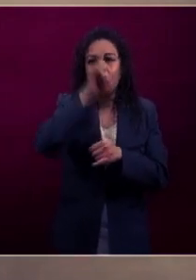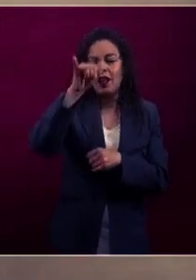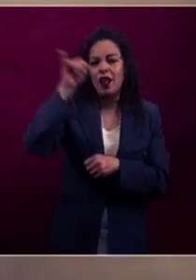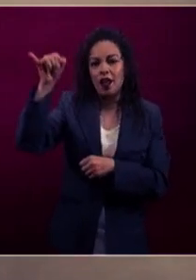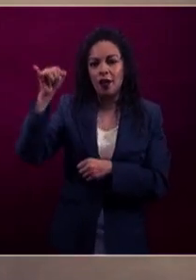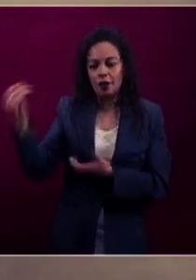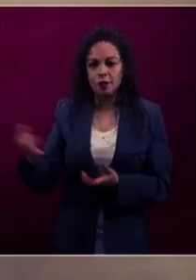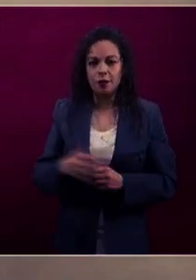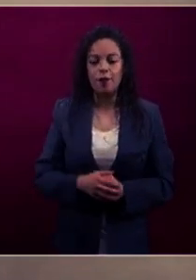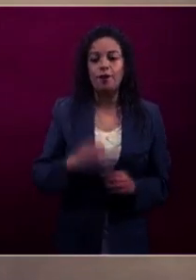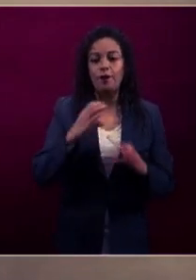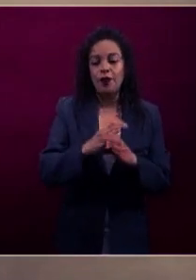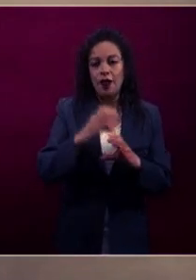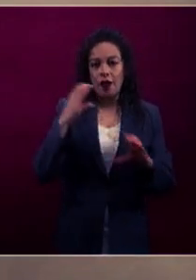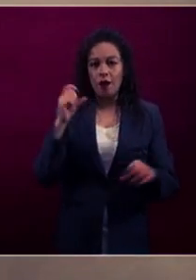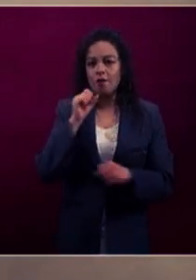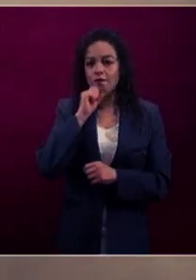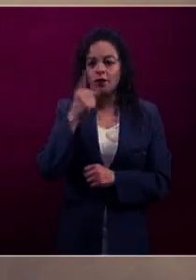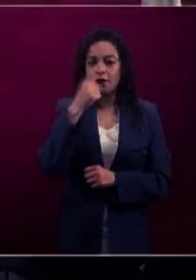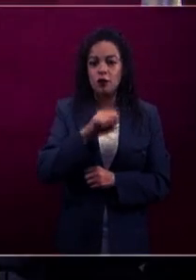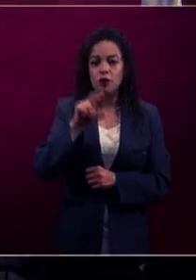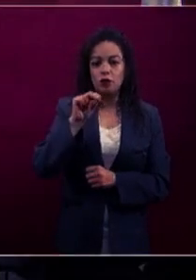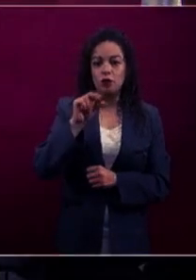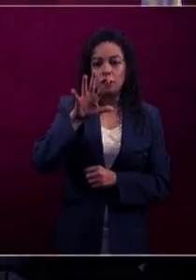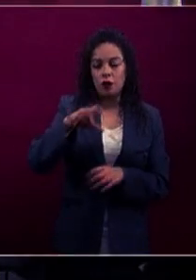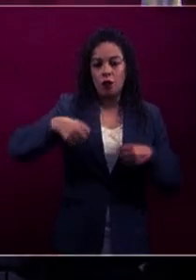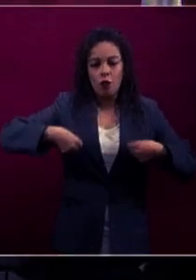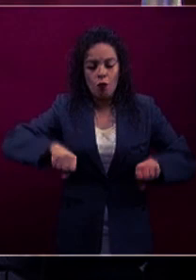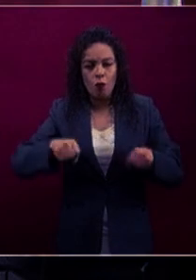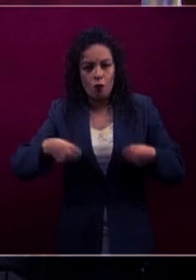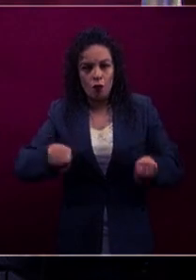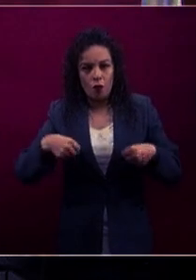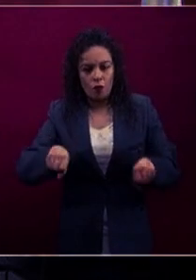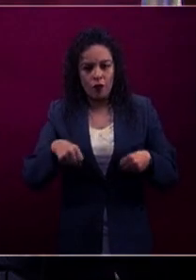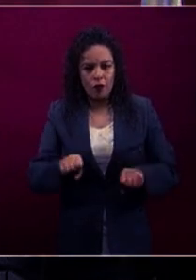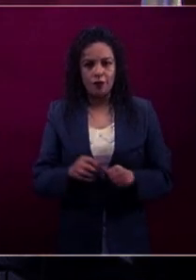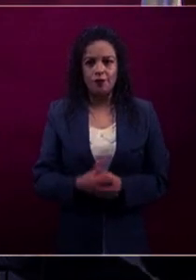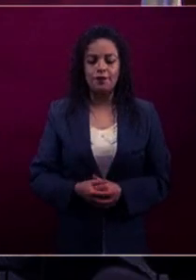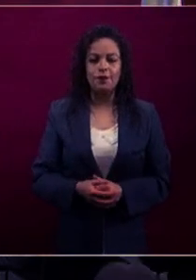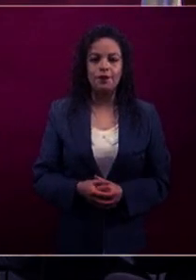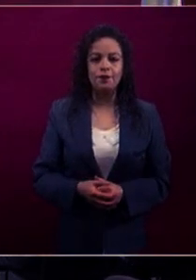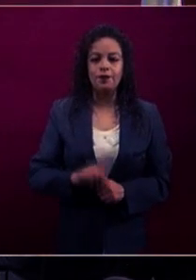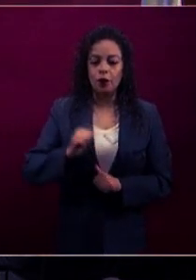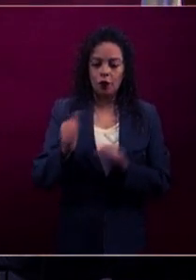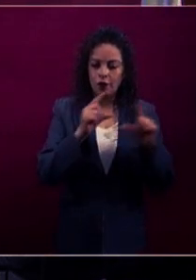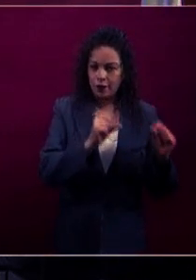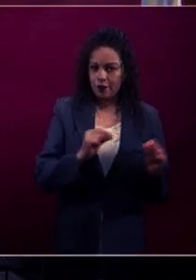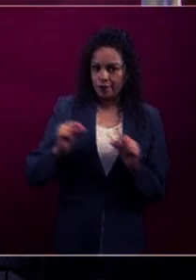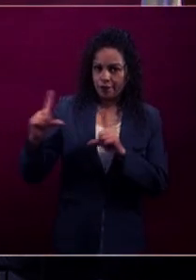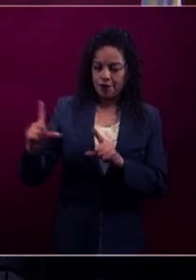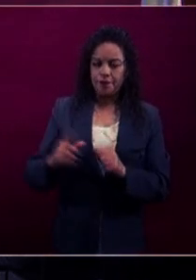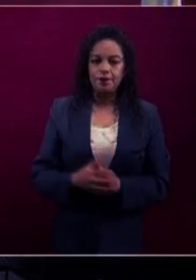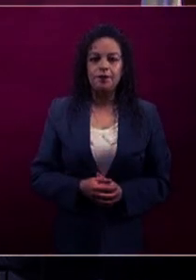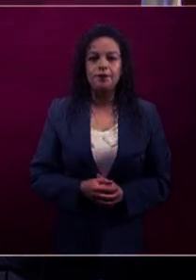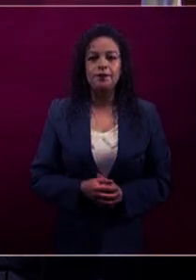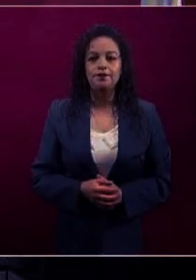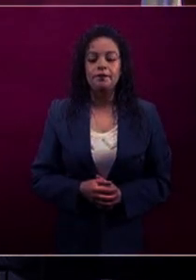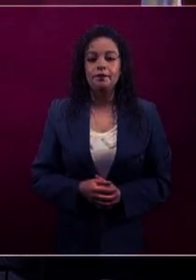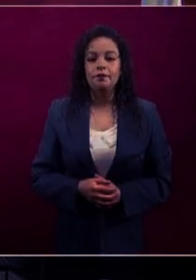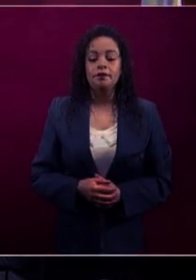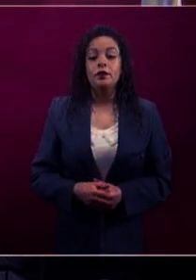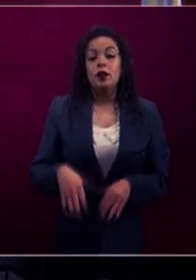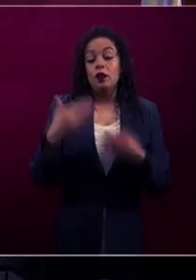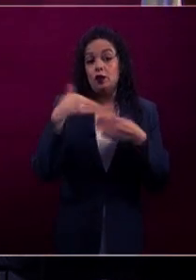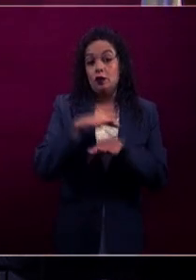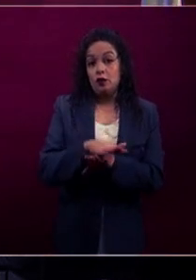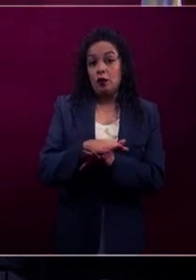camiones cisterna y 185 motocicletas. Adelante. En la cuestión de armamento,